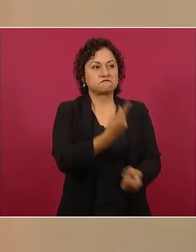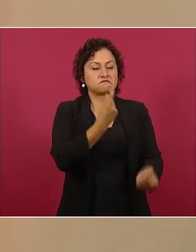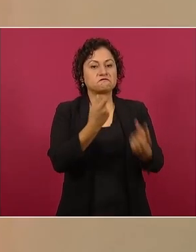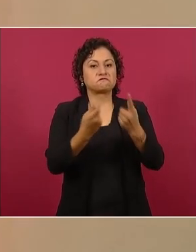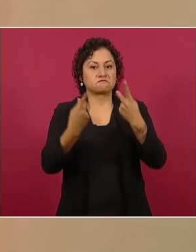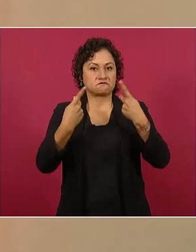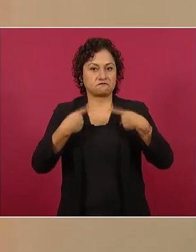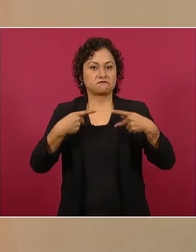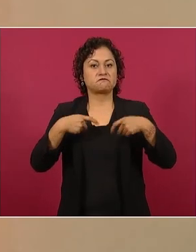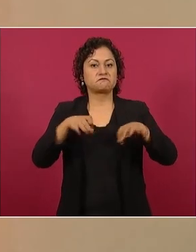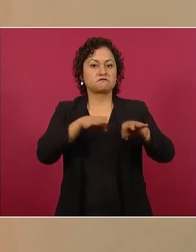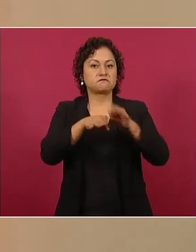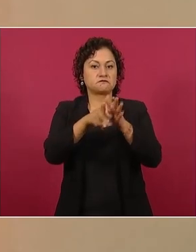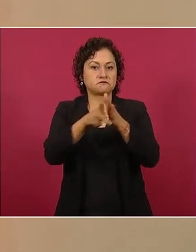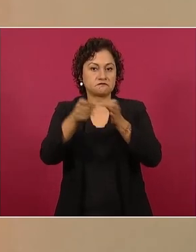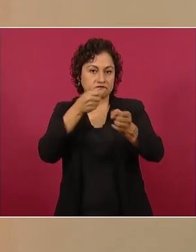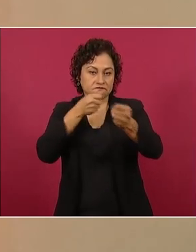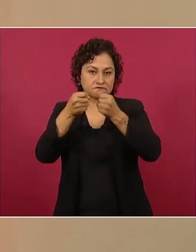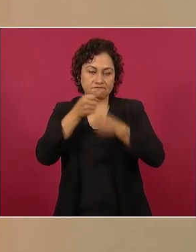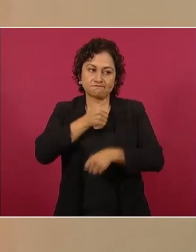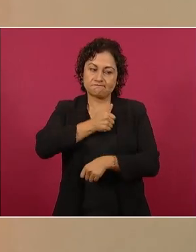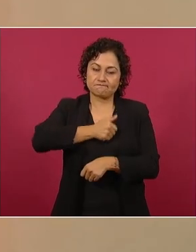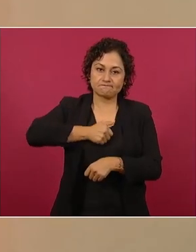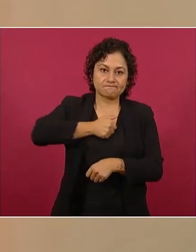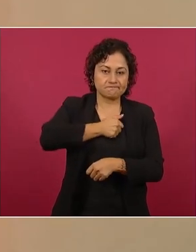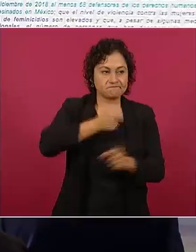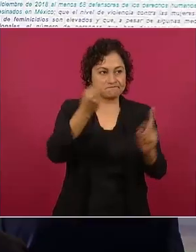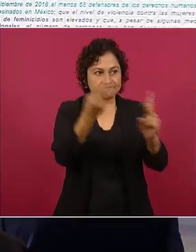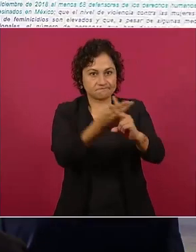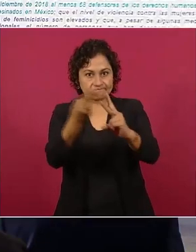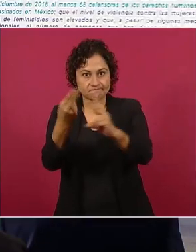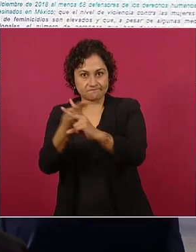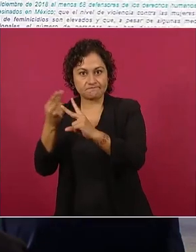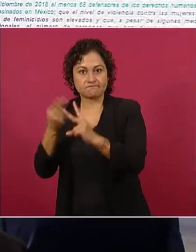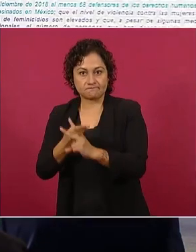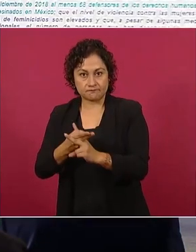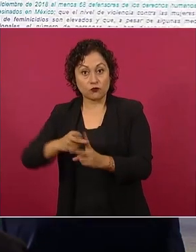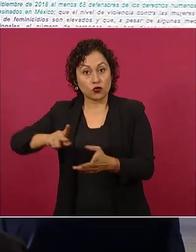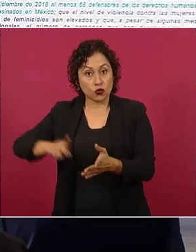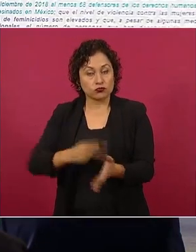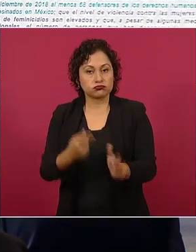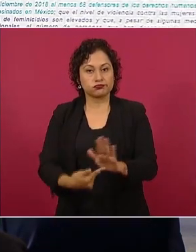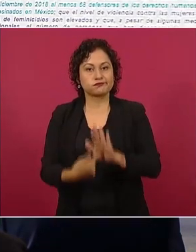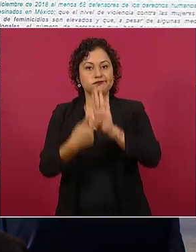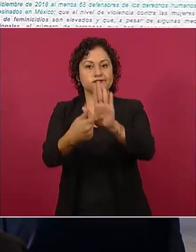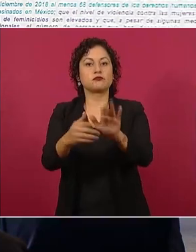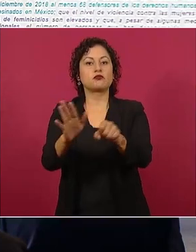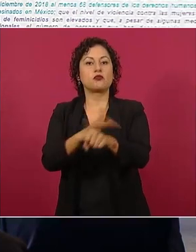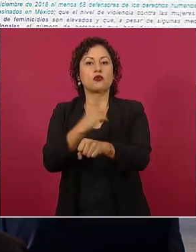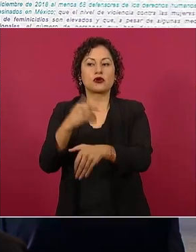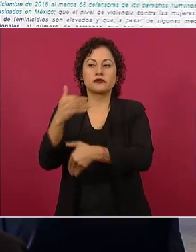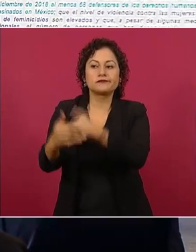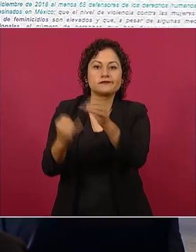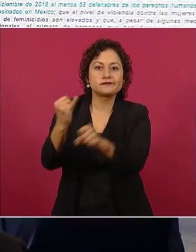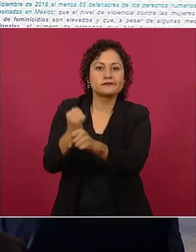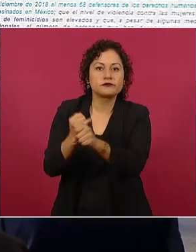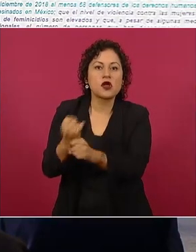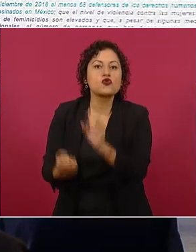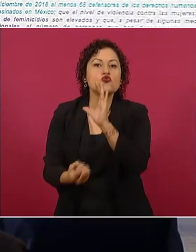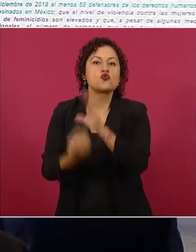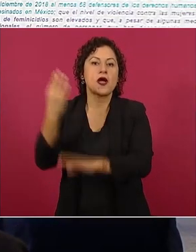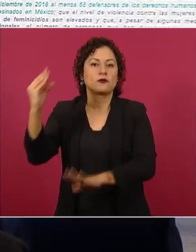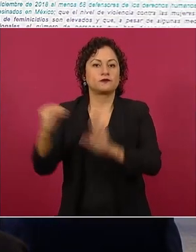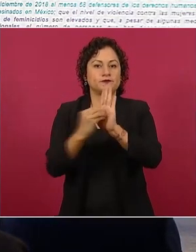periodistas asesinados, porque hay noticias nuevas que dar a conocer, pero no podemos